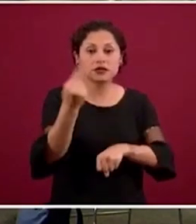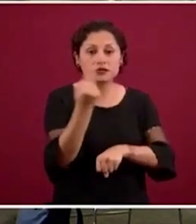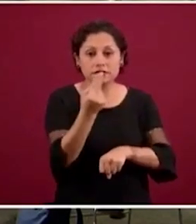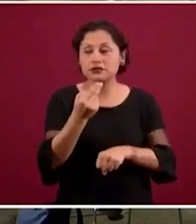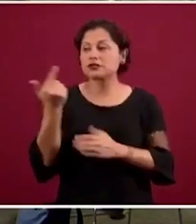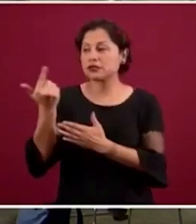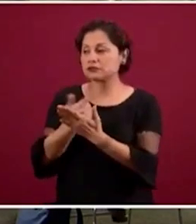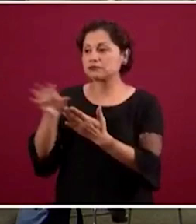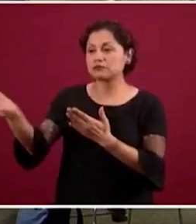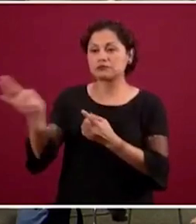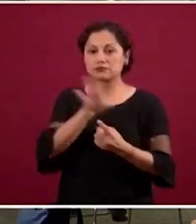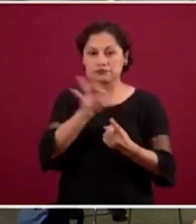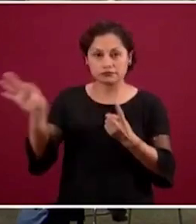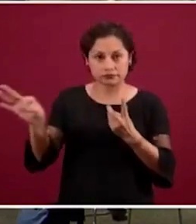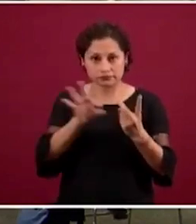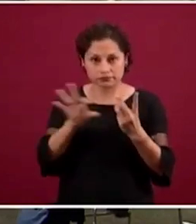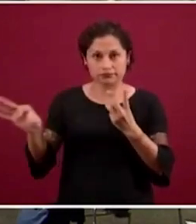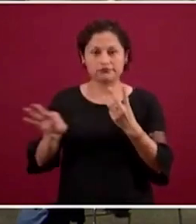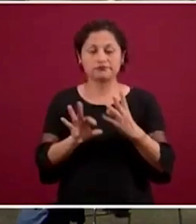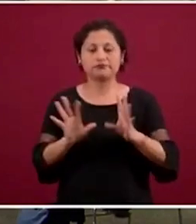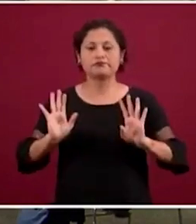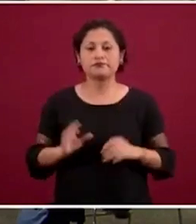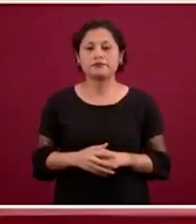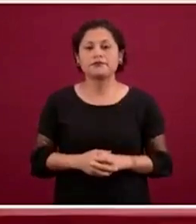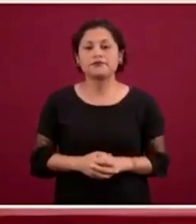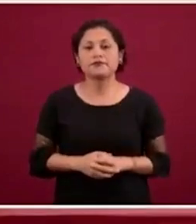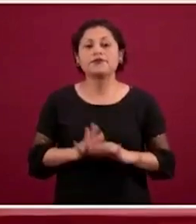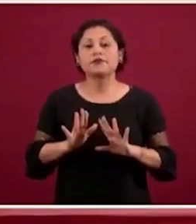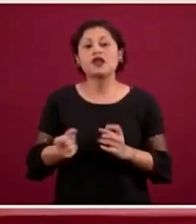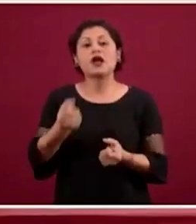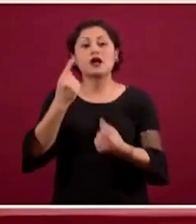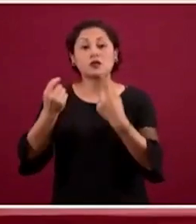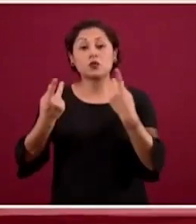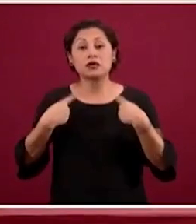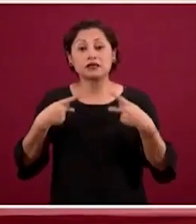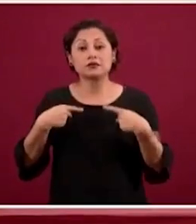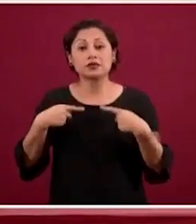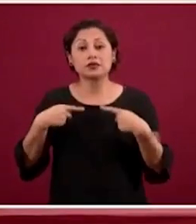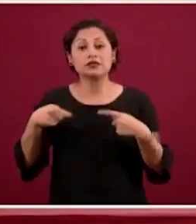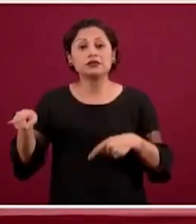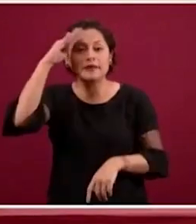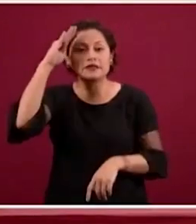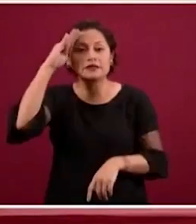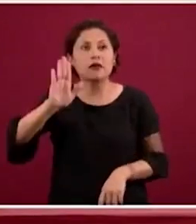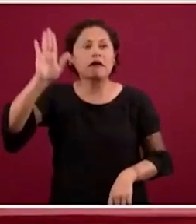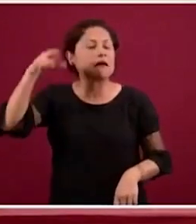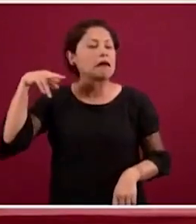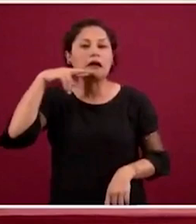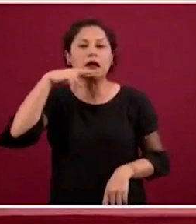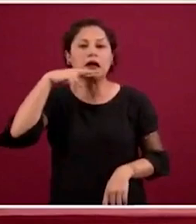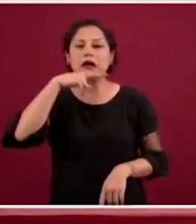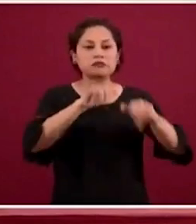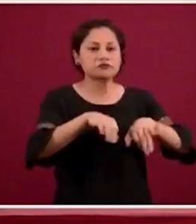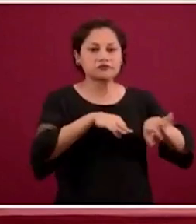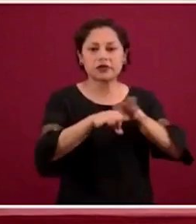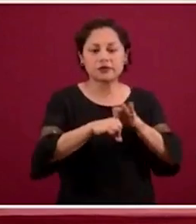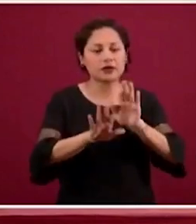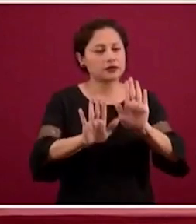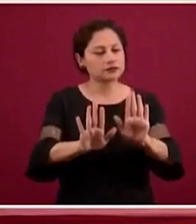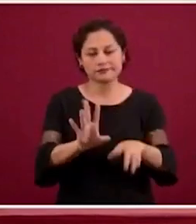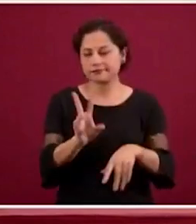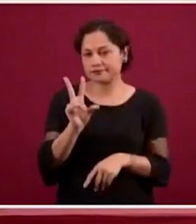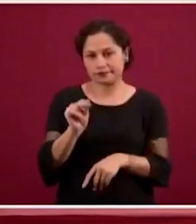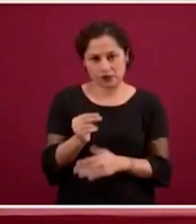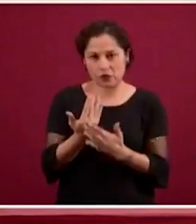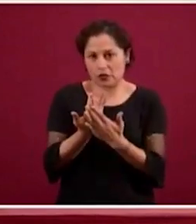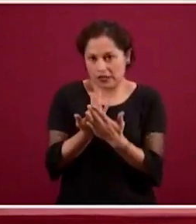haya personas que perciben que esperaban que se les reclutara de manera inmediata y hay que esperar algunos días, pero